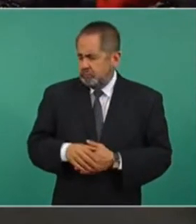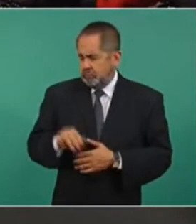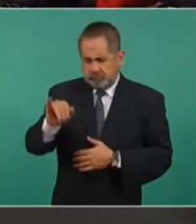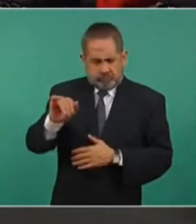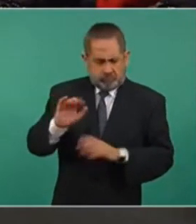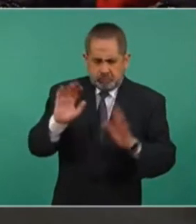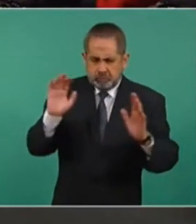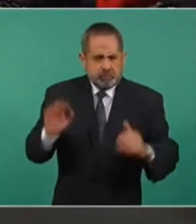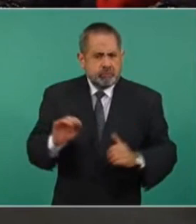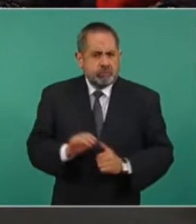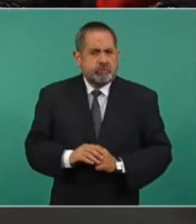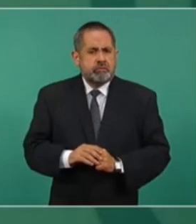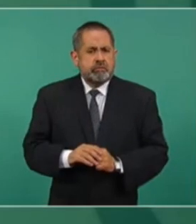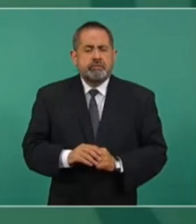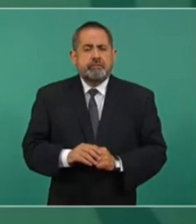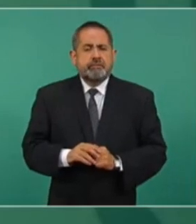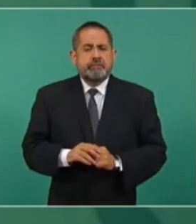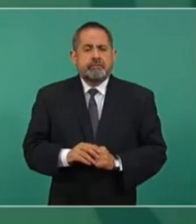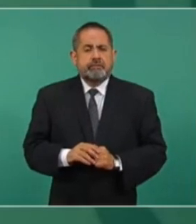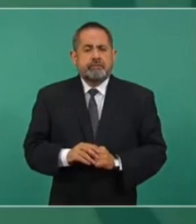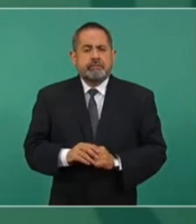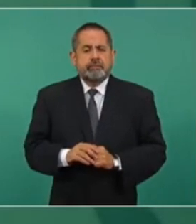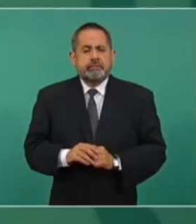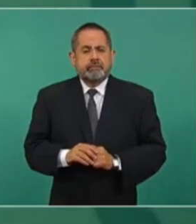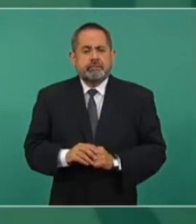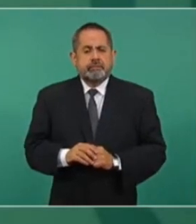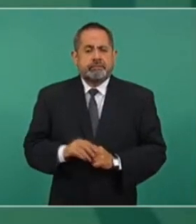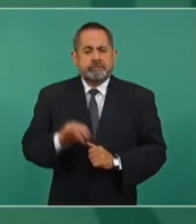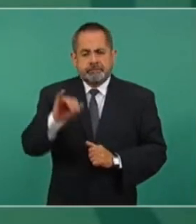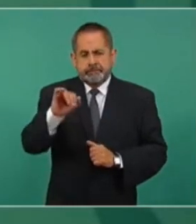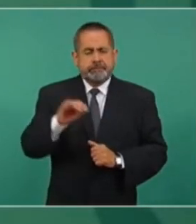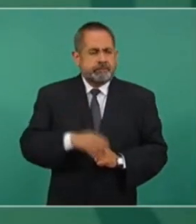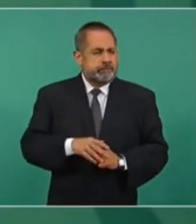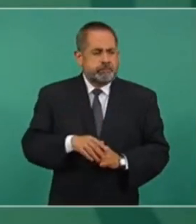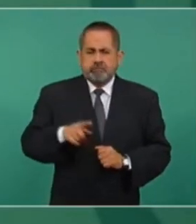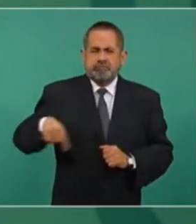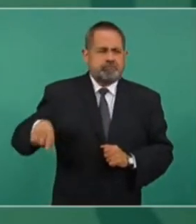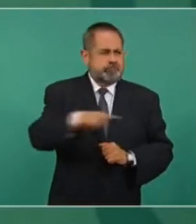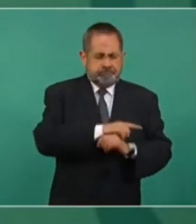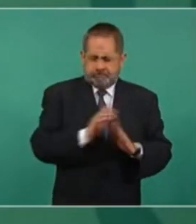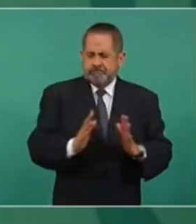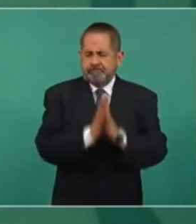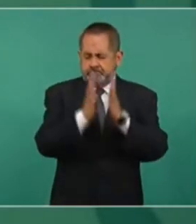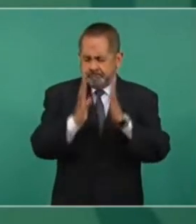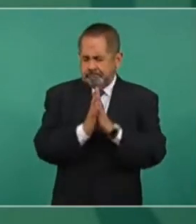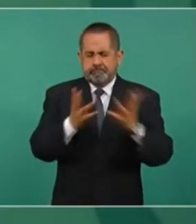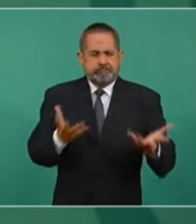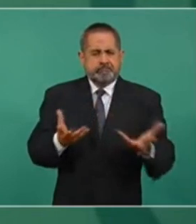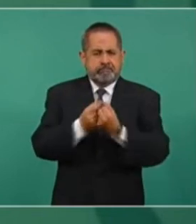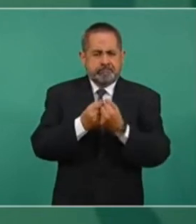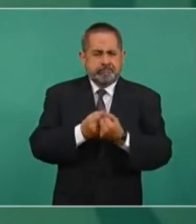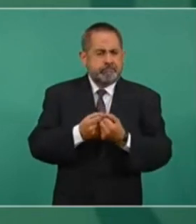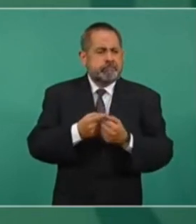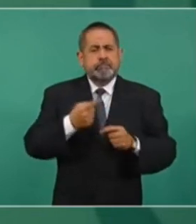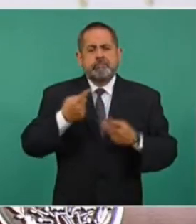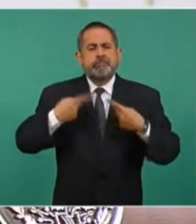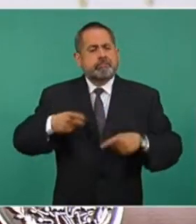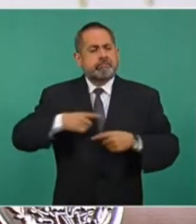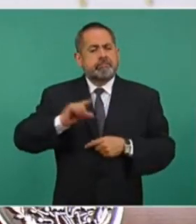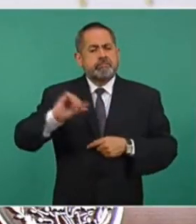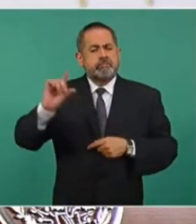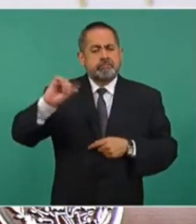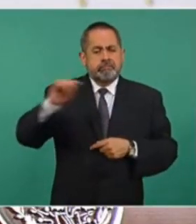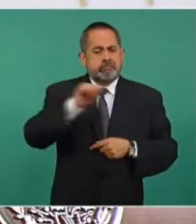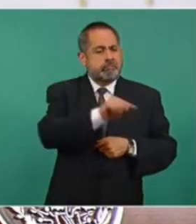van a participar servidores públicos,